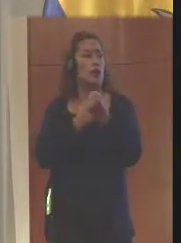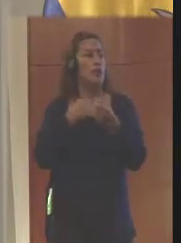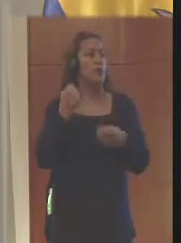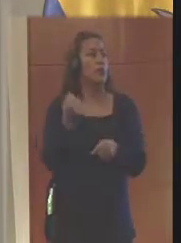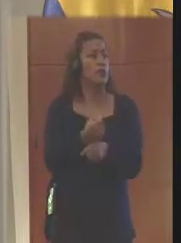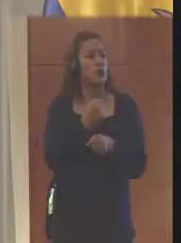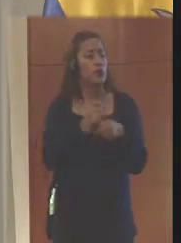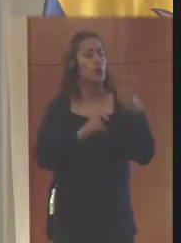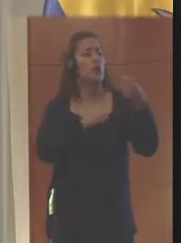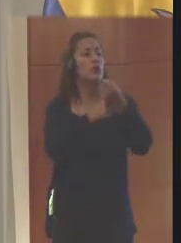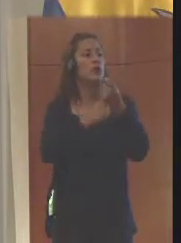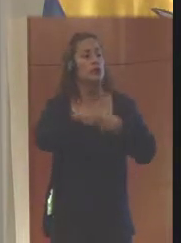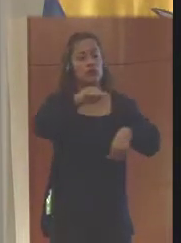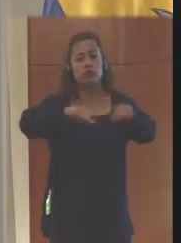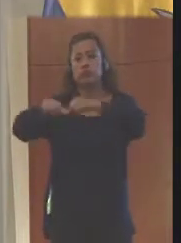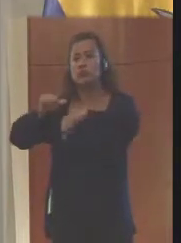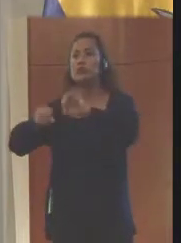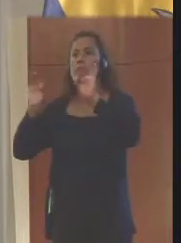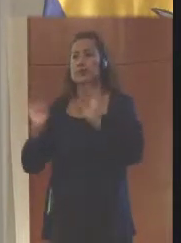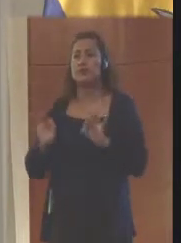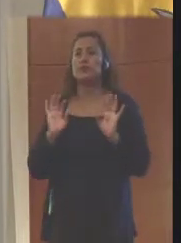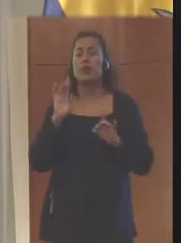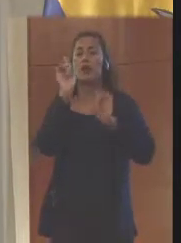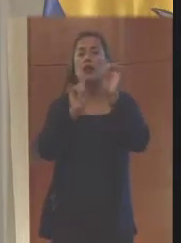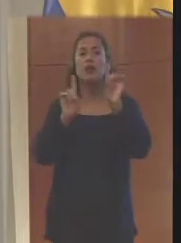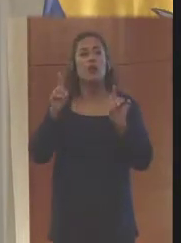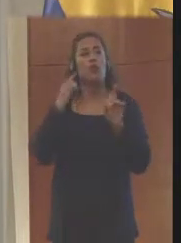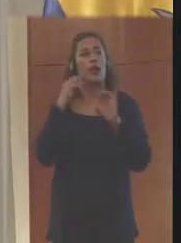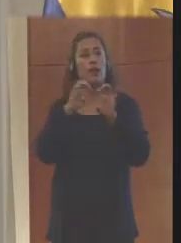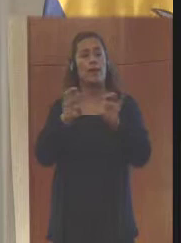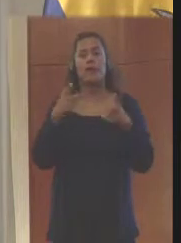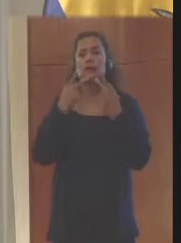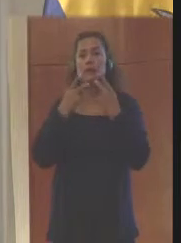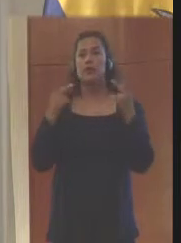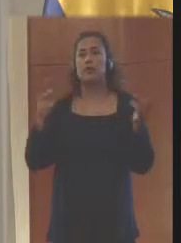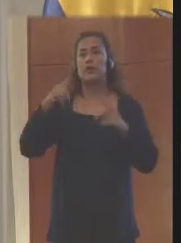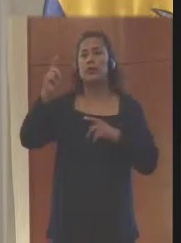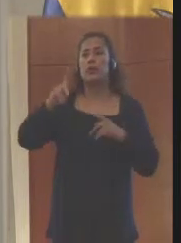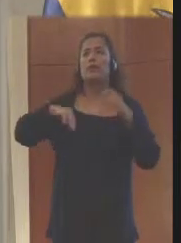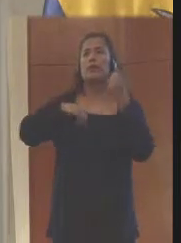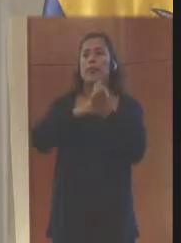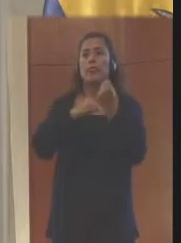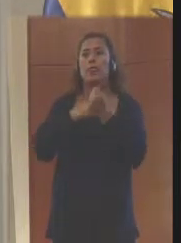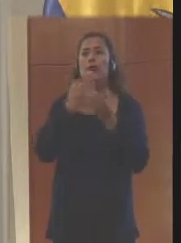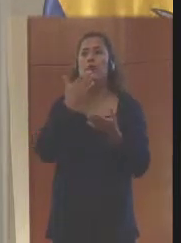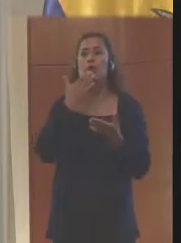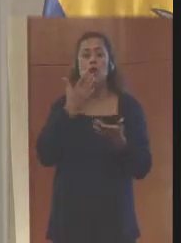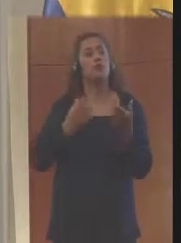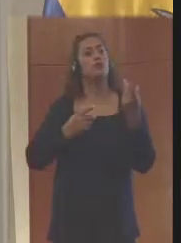trabajado Y también le necesitaba que ellos intervención públicos. Porque también permettamos la comunidad.